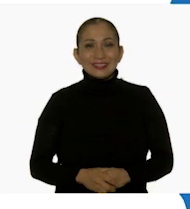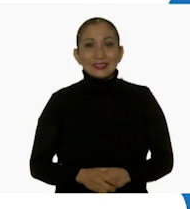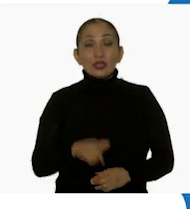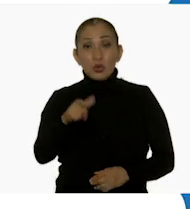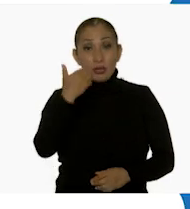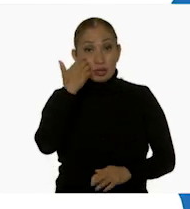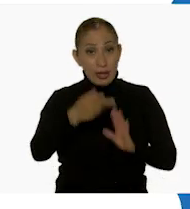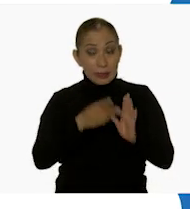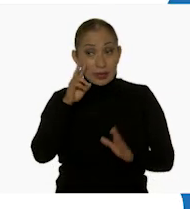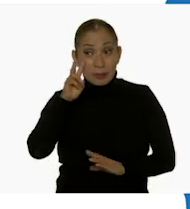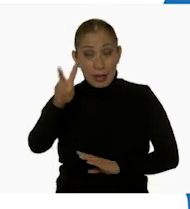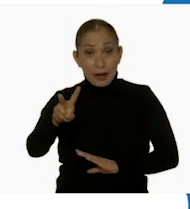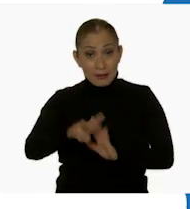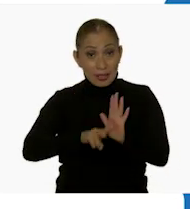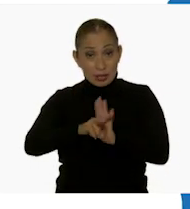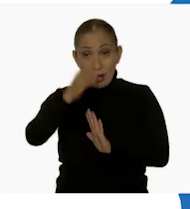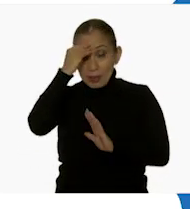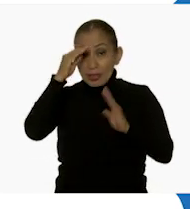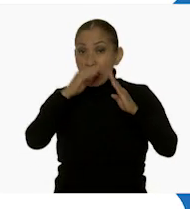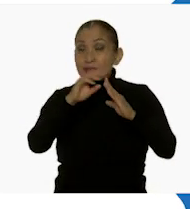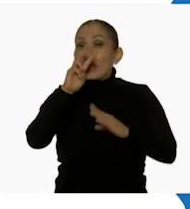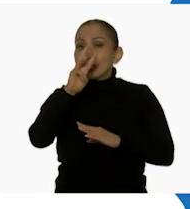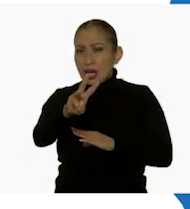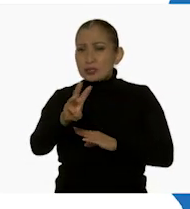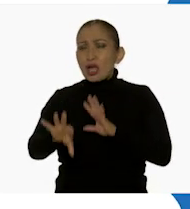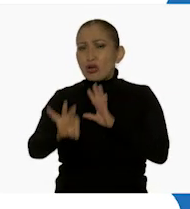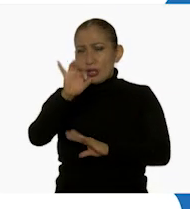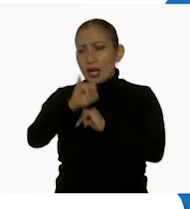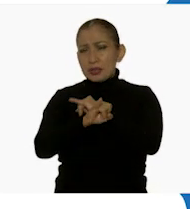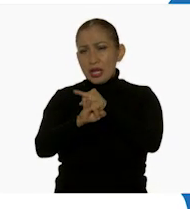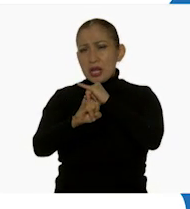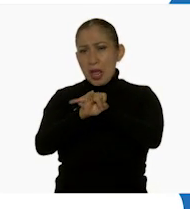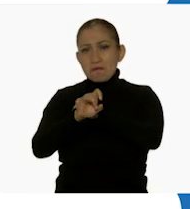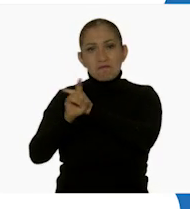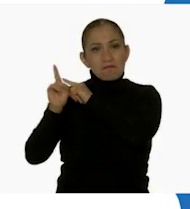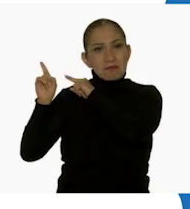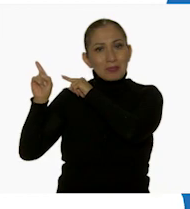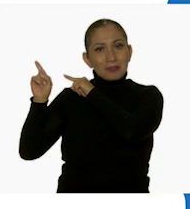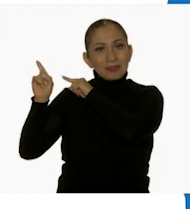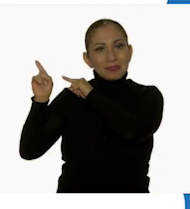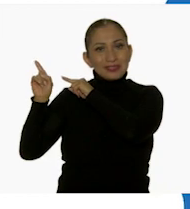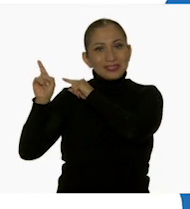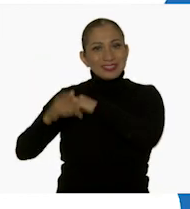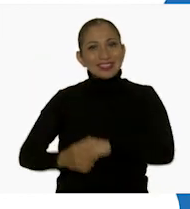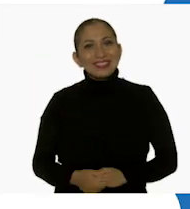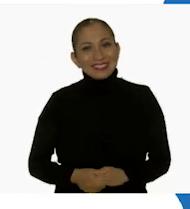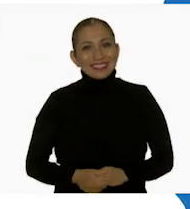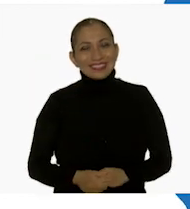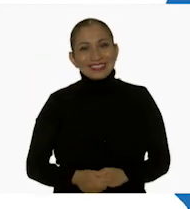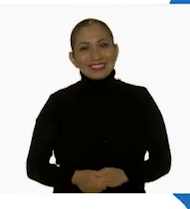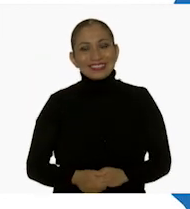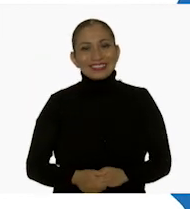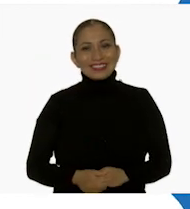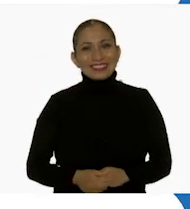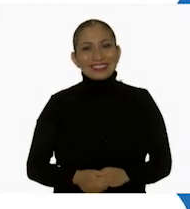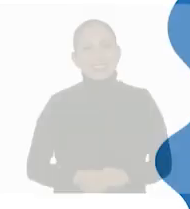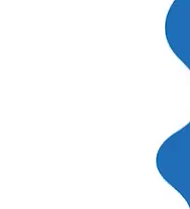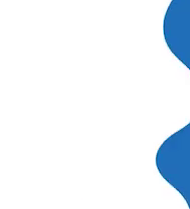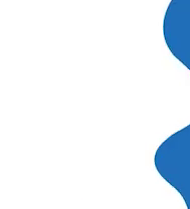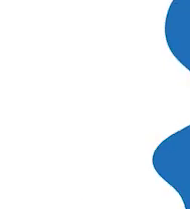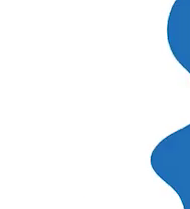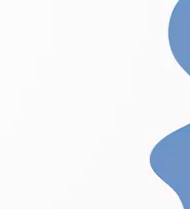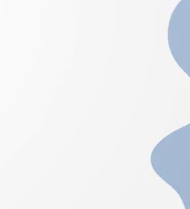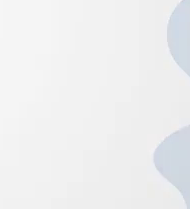Si quieres volver a ver los programas de Aprende en Casa 3, los puedes encontrar en la siguiente liga. Aprende en casa.cep.gov